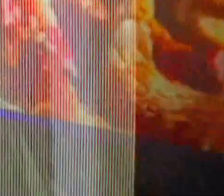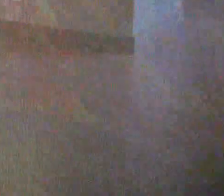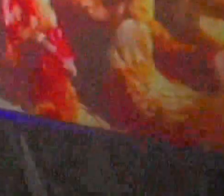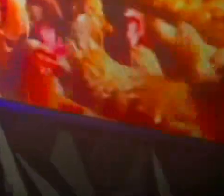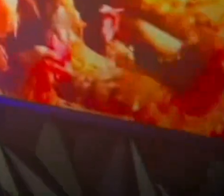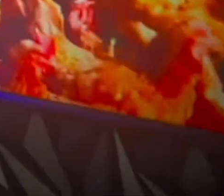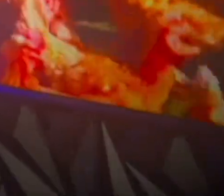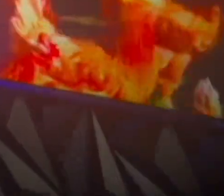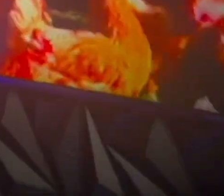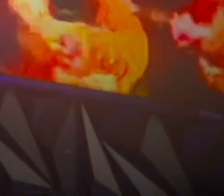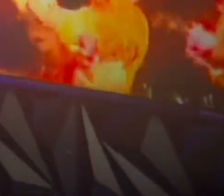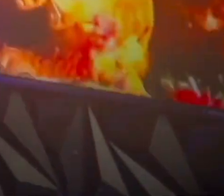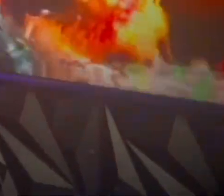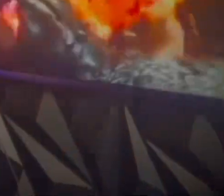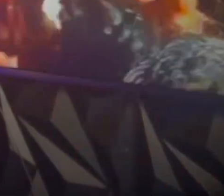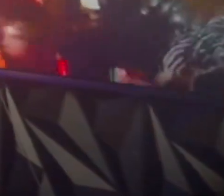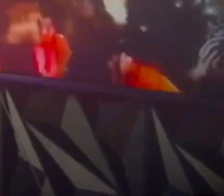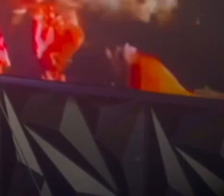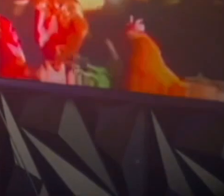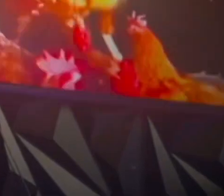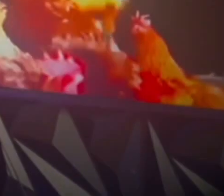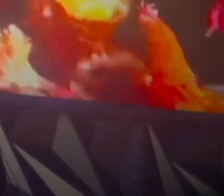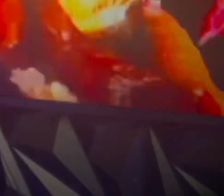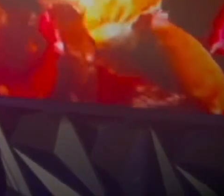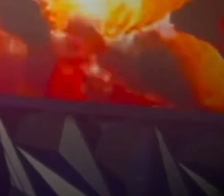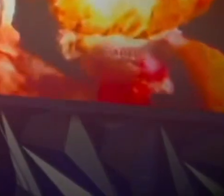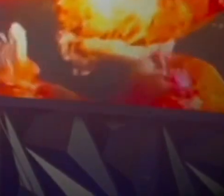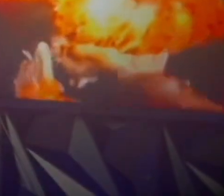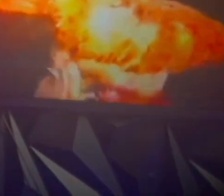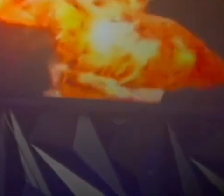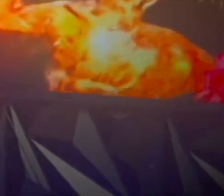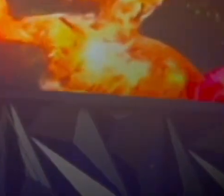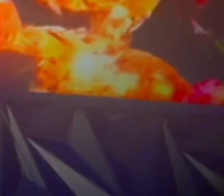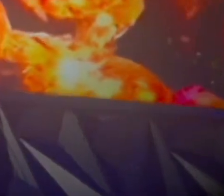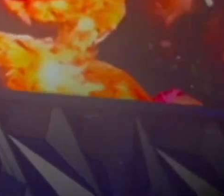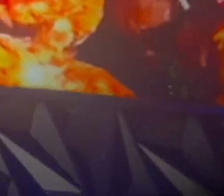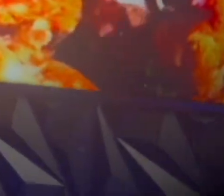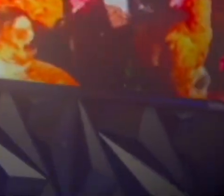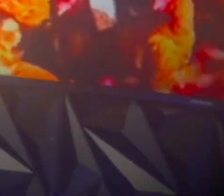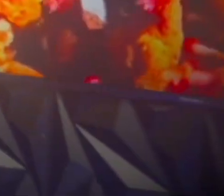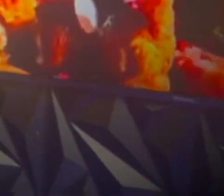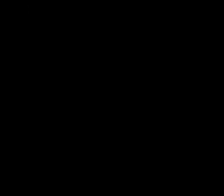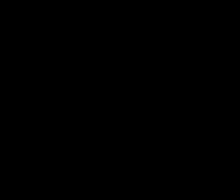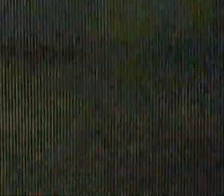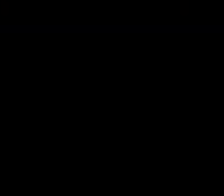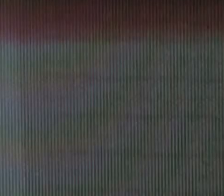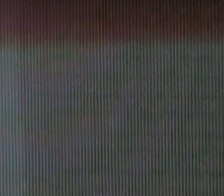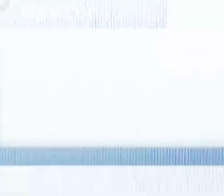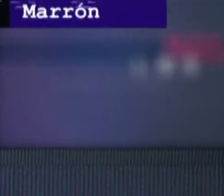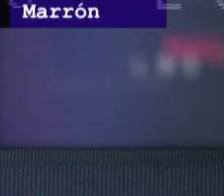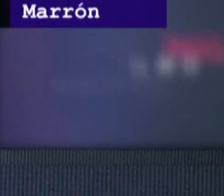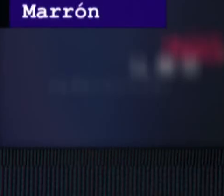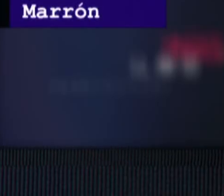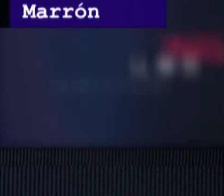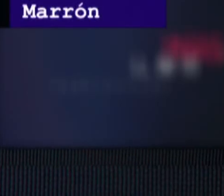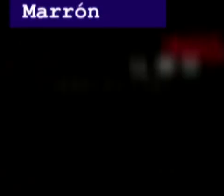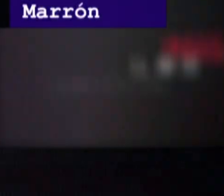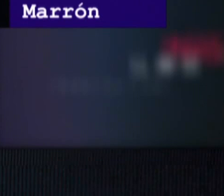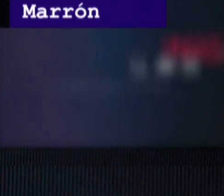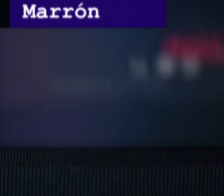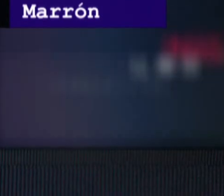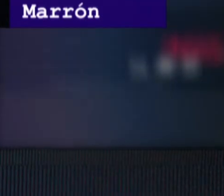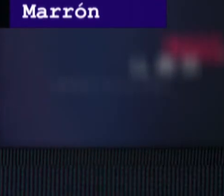Saludos, mi gente. Tu alguacil, Marcos López, con el Condado de Osola. Hoy, el charlatán más buscado es Walter